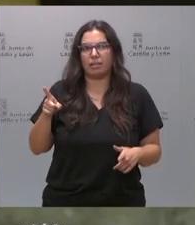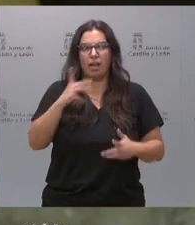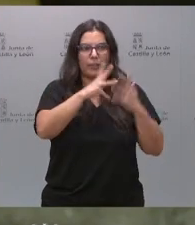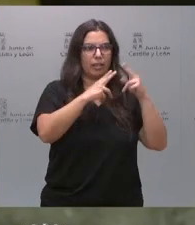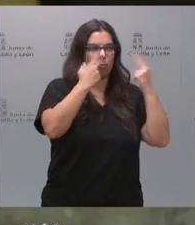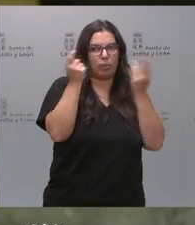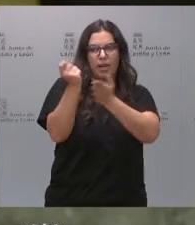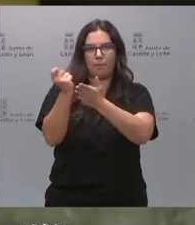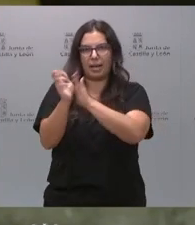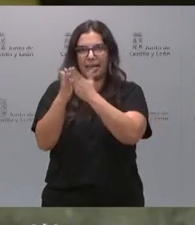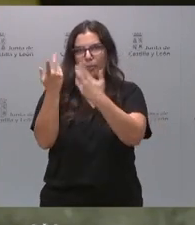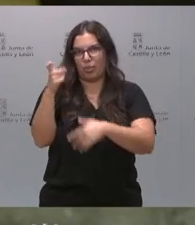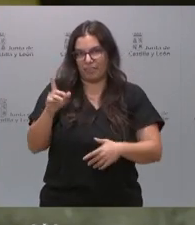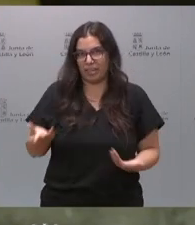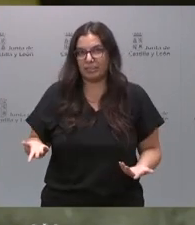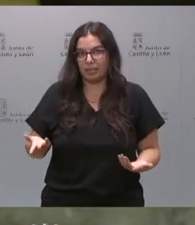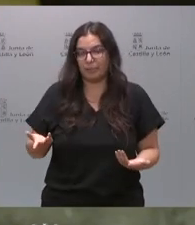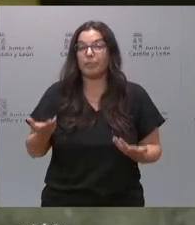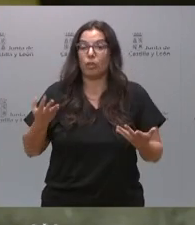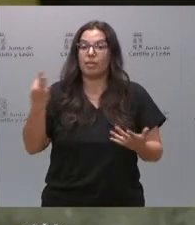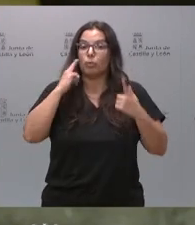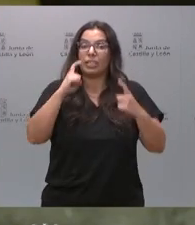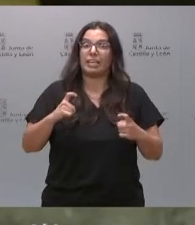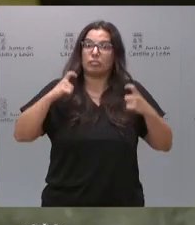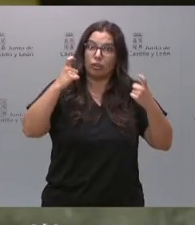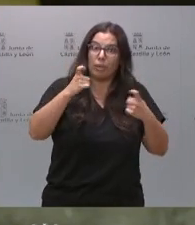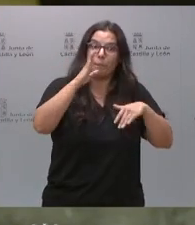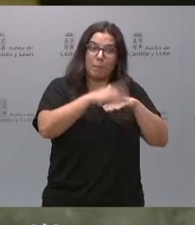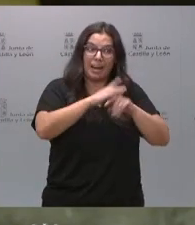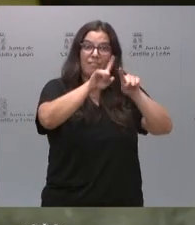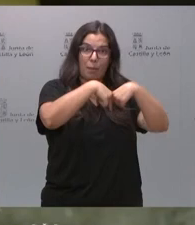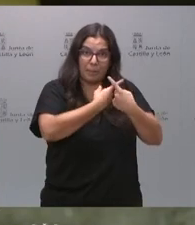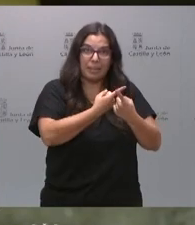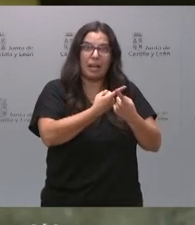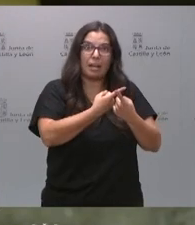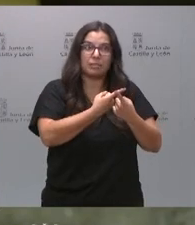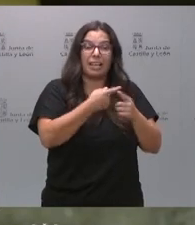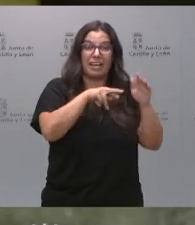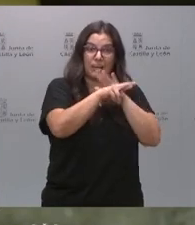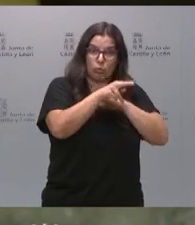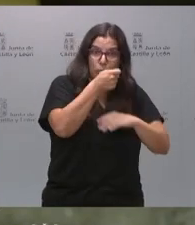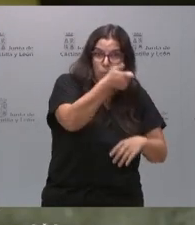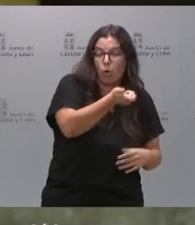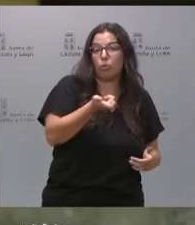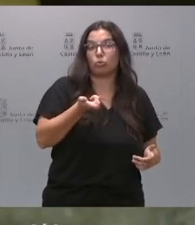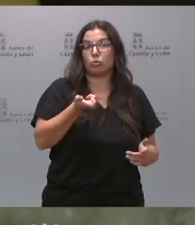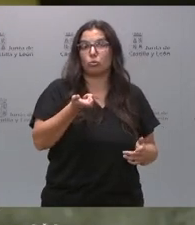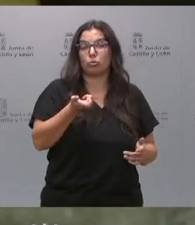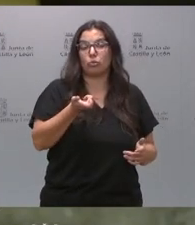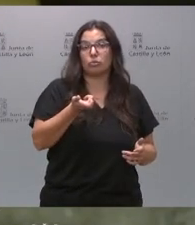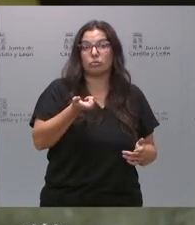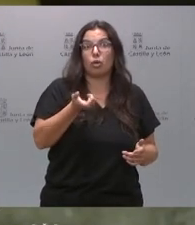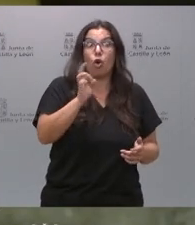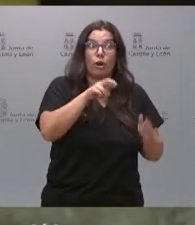administraciones públicas. Y tenemos que hacer ese esfuerzo en aquellas familias que menos recursos tienen o que